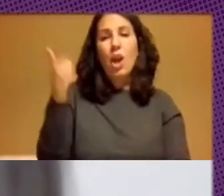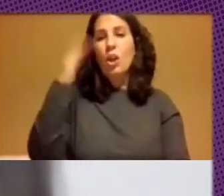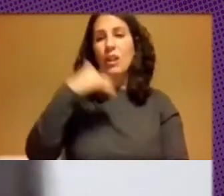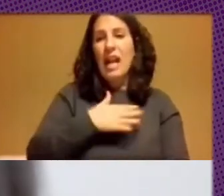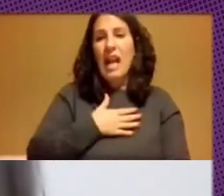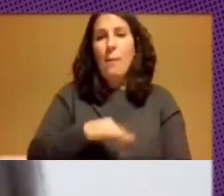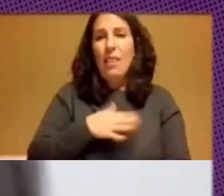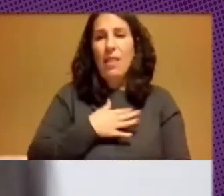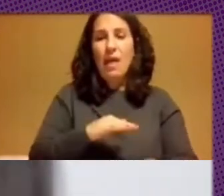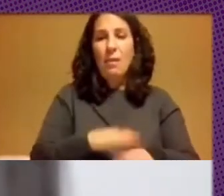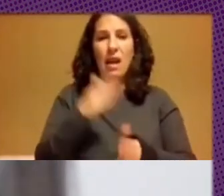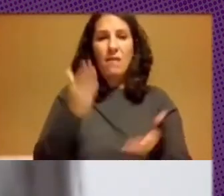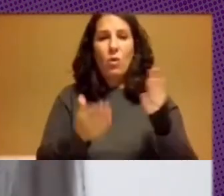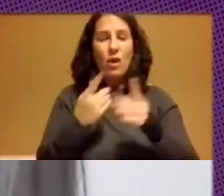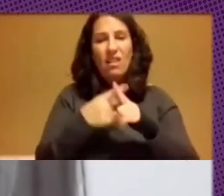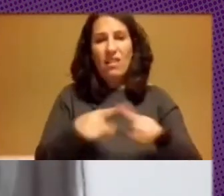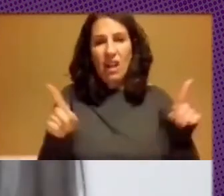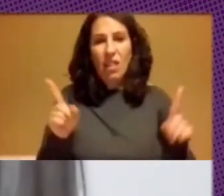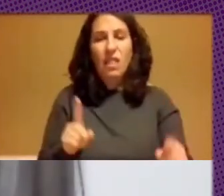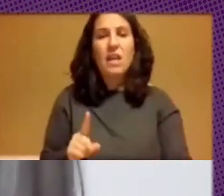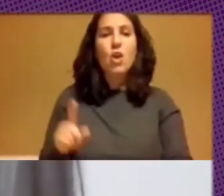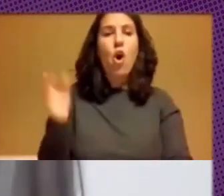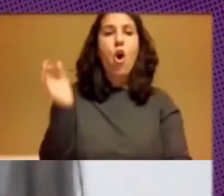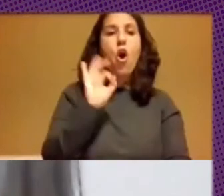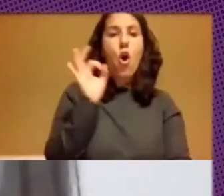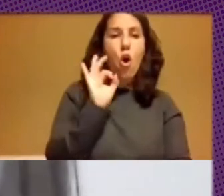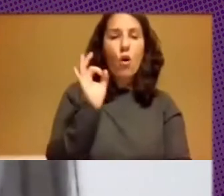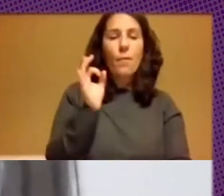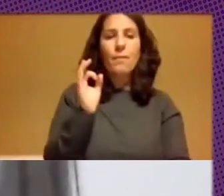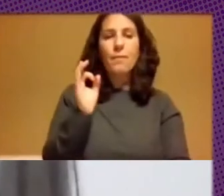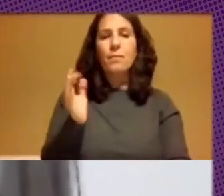evaluar las diferencias o directamente